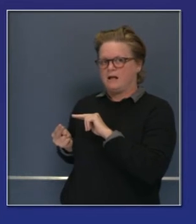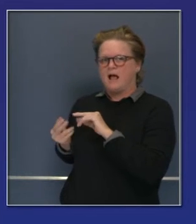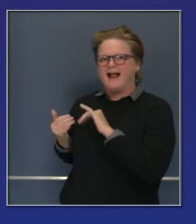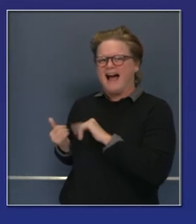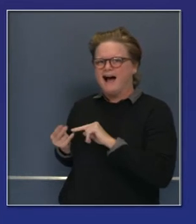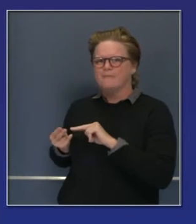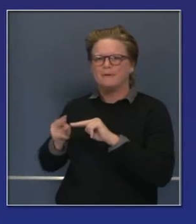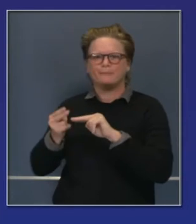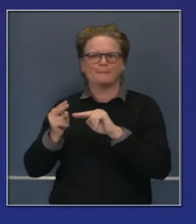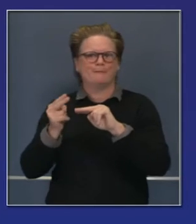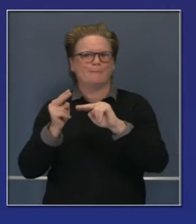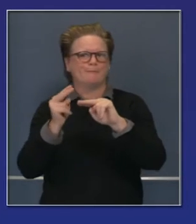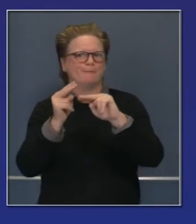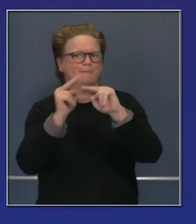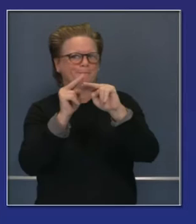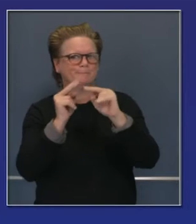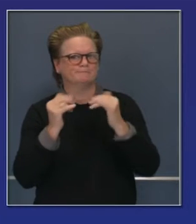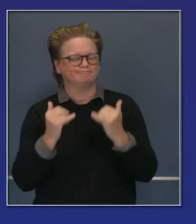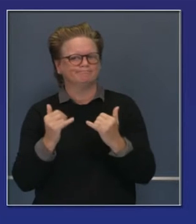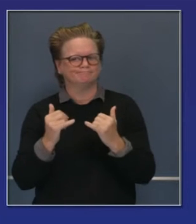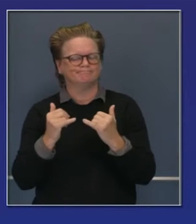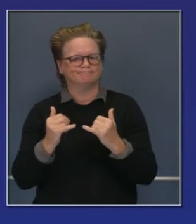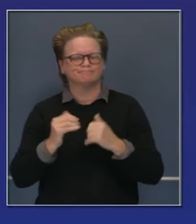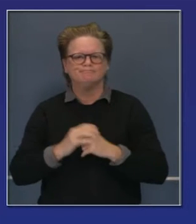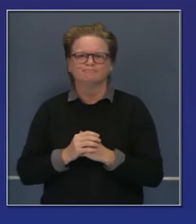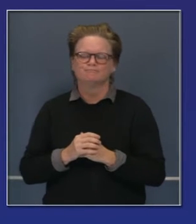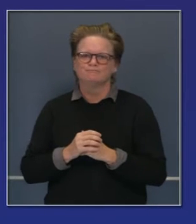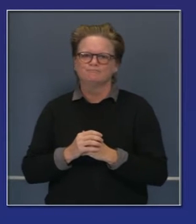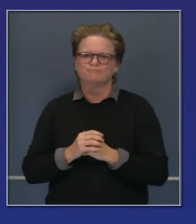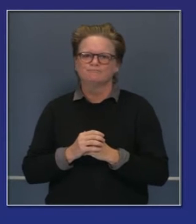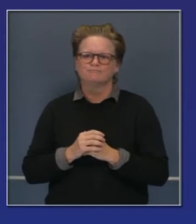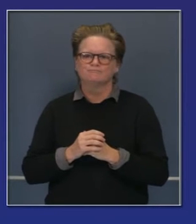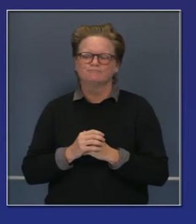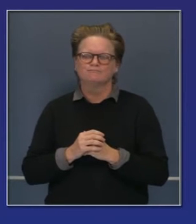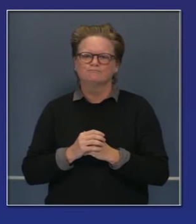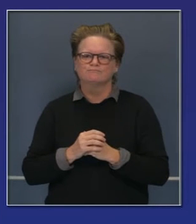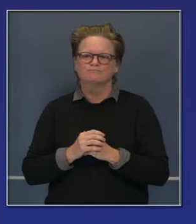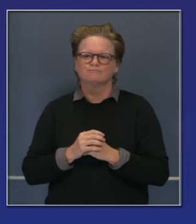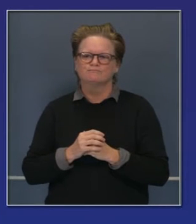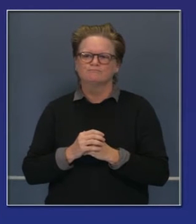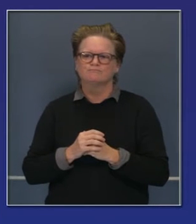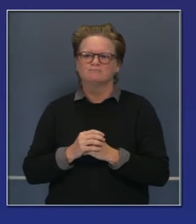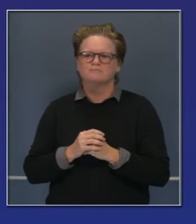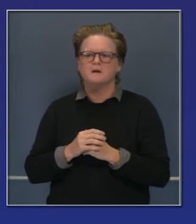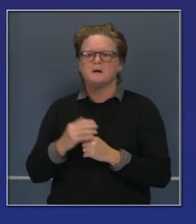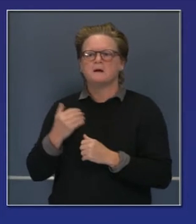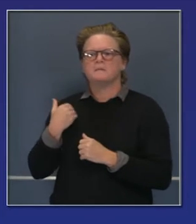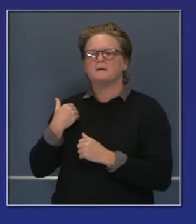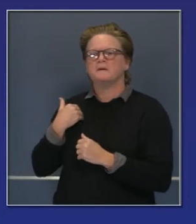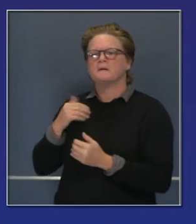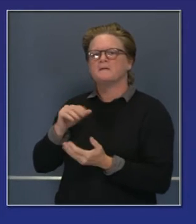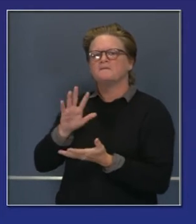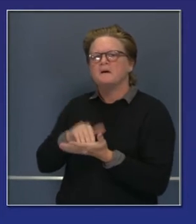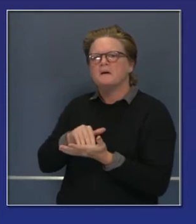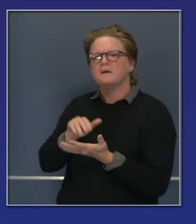cifras a menos de 3,000, no habíamos visto un promedio de siete días de más de 5,800.